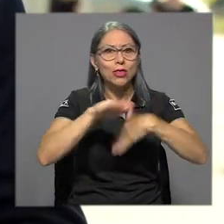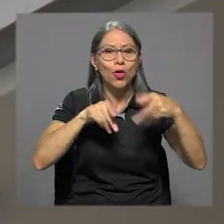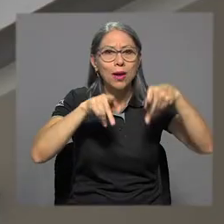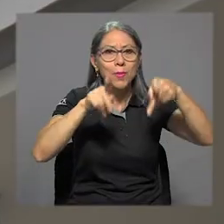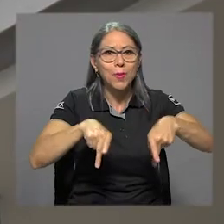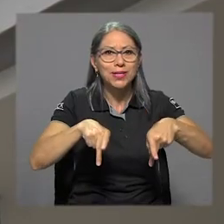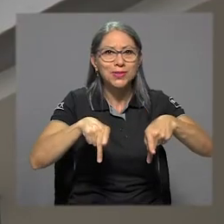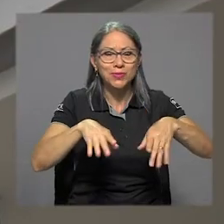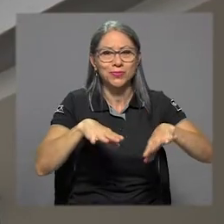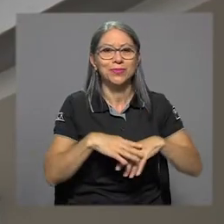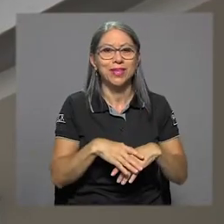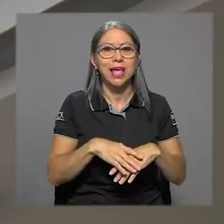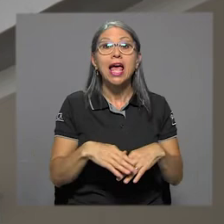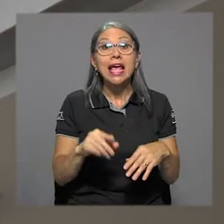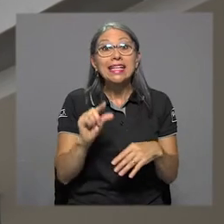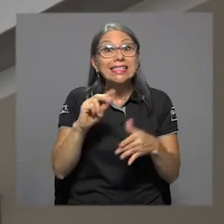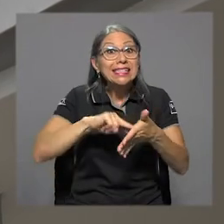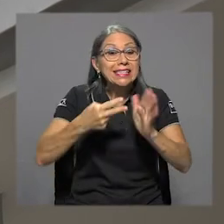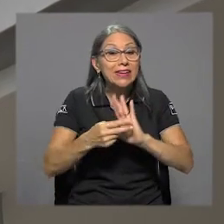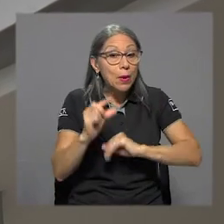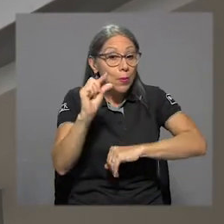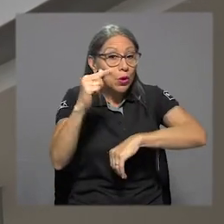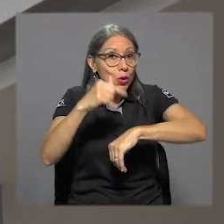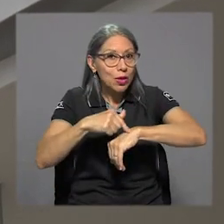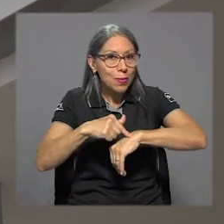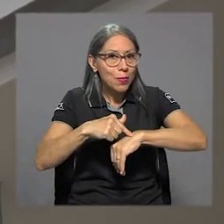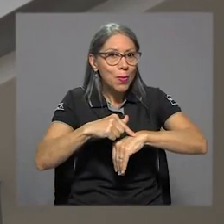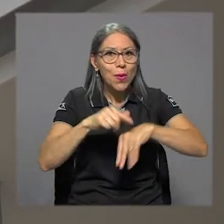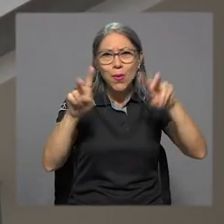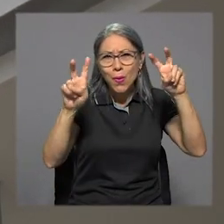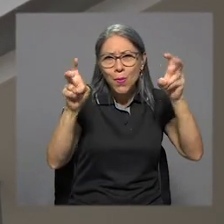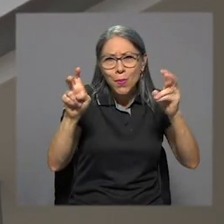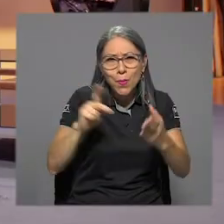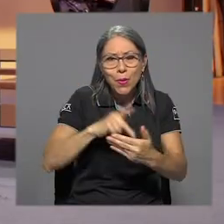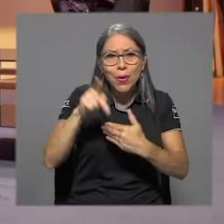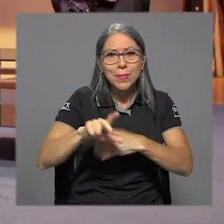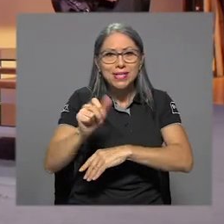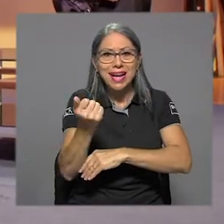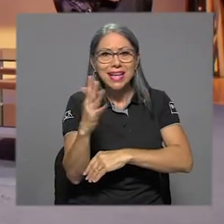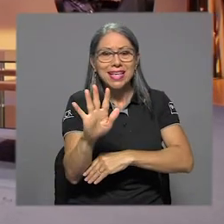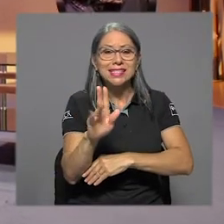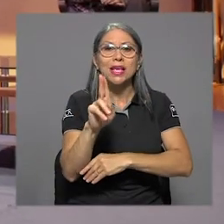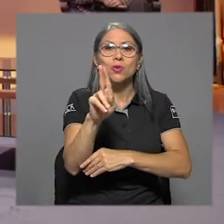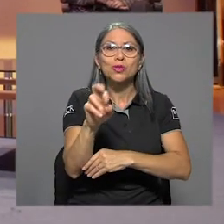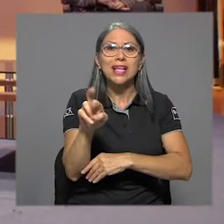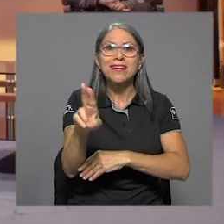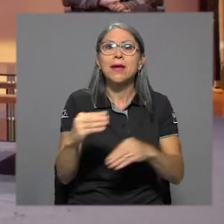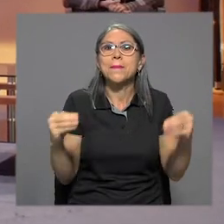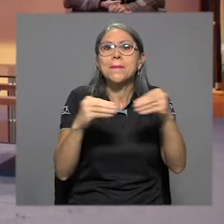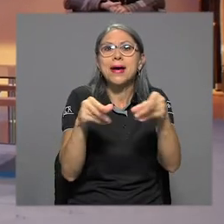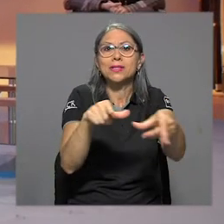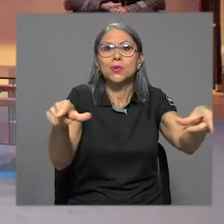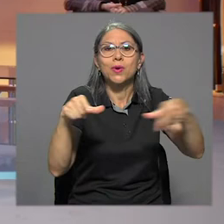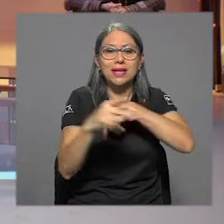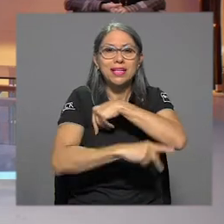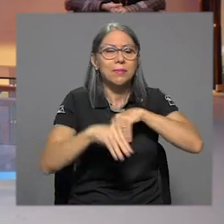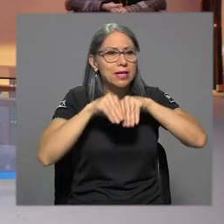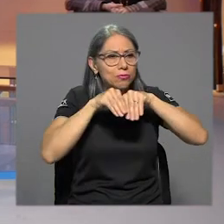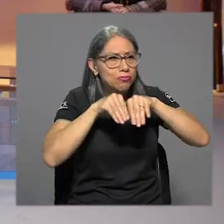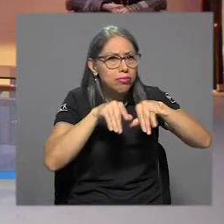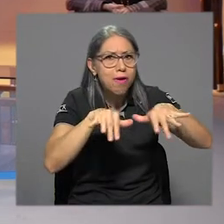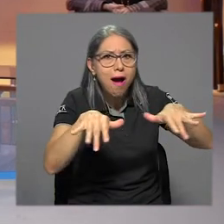metropolitana. Es decir, muy pronto los contenidos de Canal 15 UCR llegarán a más zonas del país